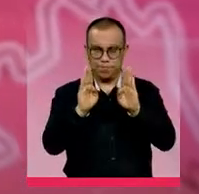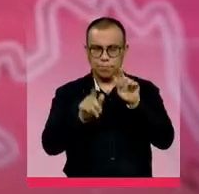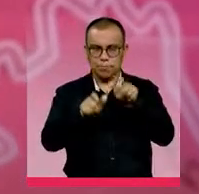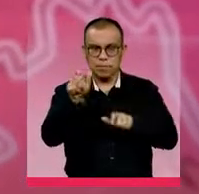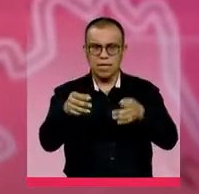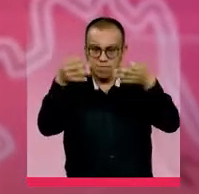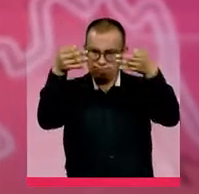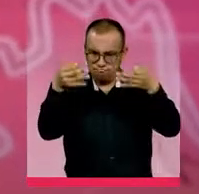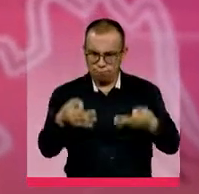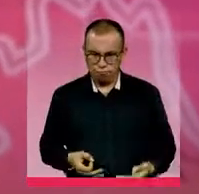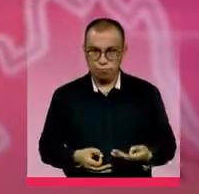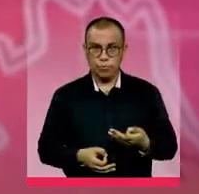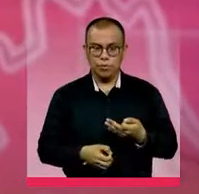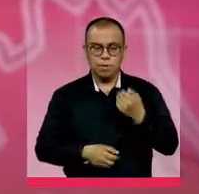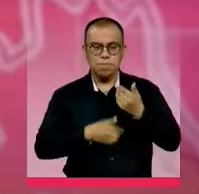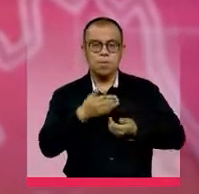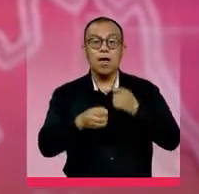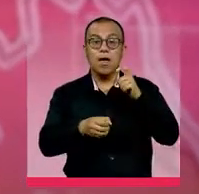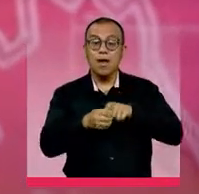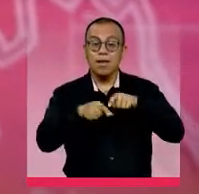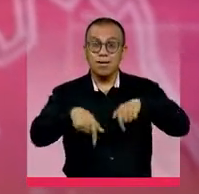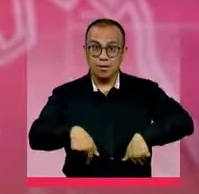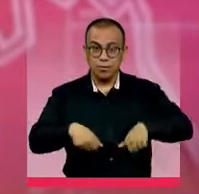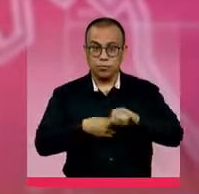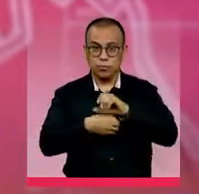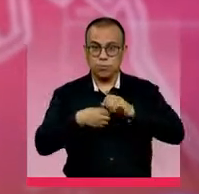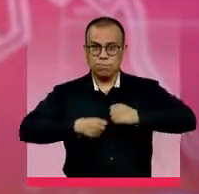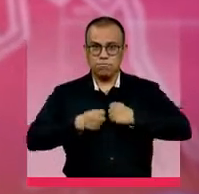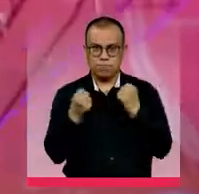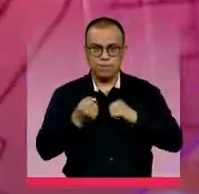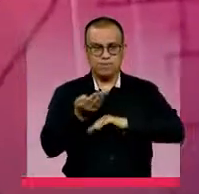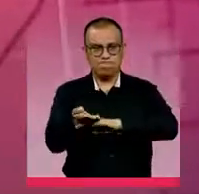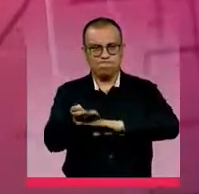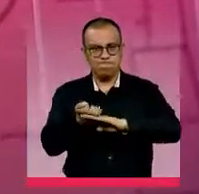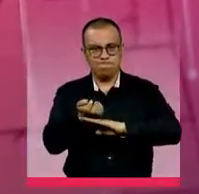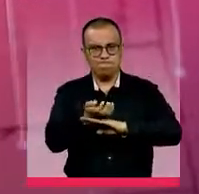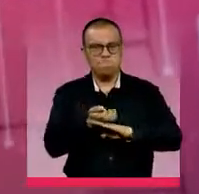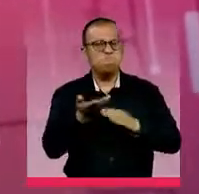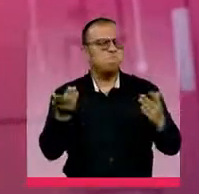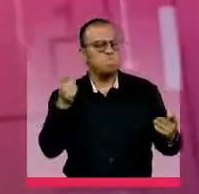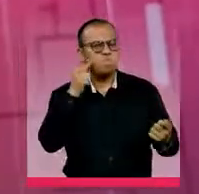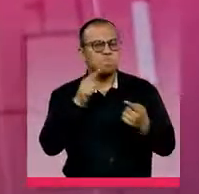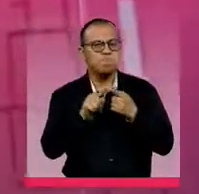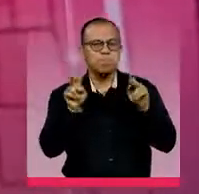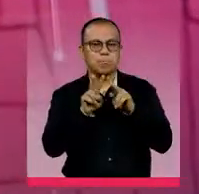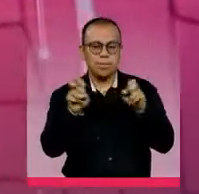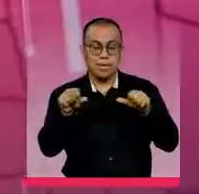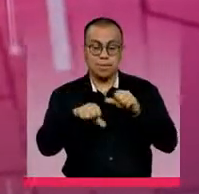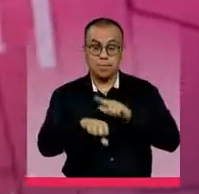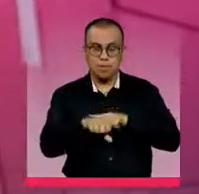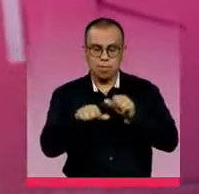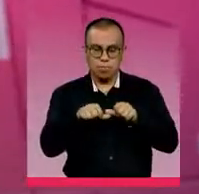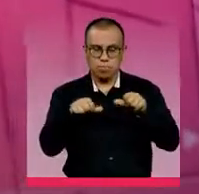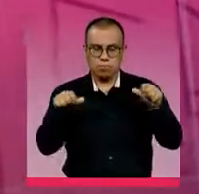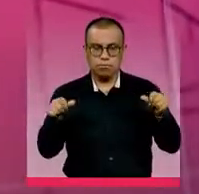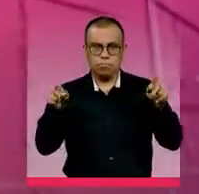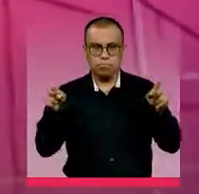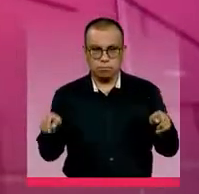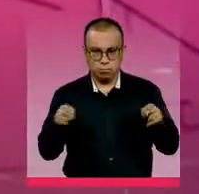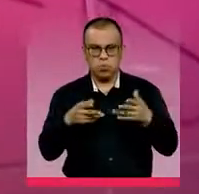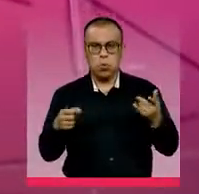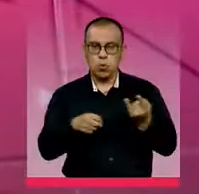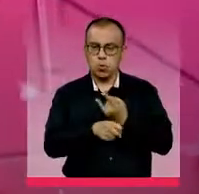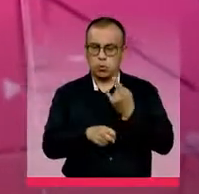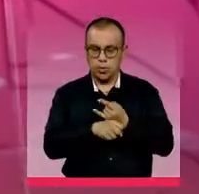legalmente constituido en la capital del país, solicitar la autorización para usar temporalmente tramos de la red vial